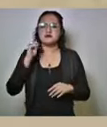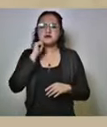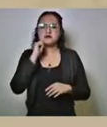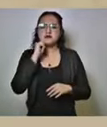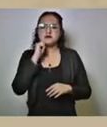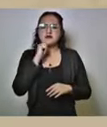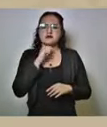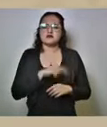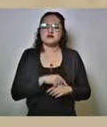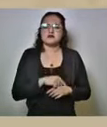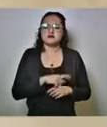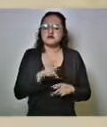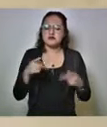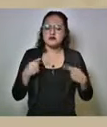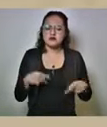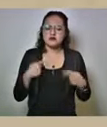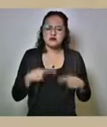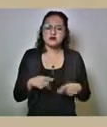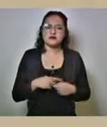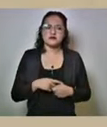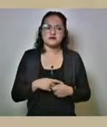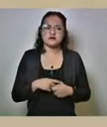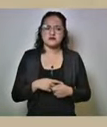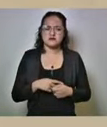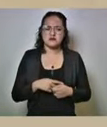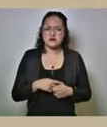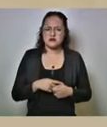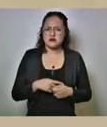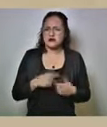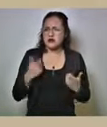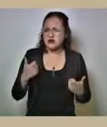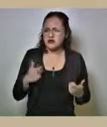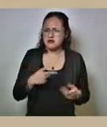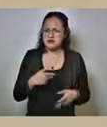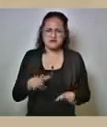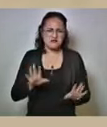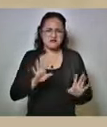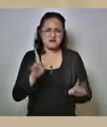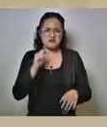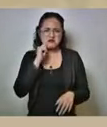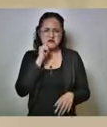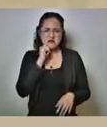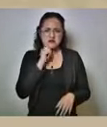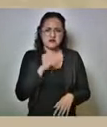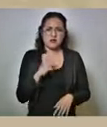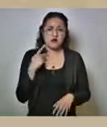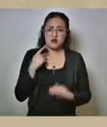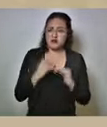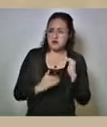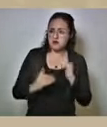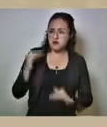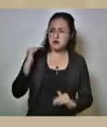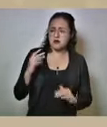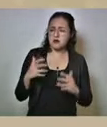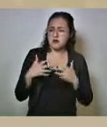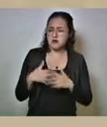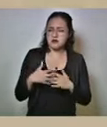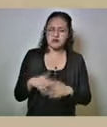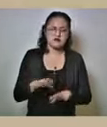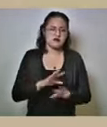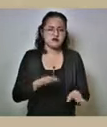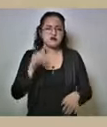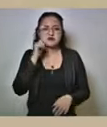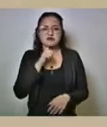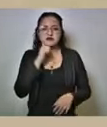social económica cualquiera política siempre tenemos